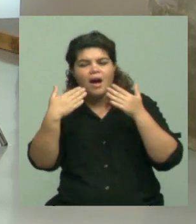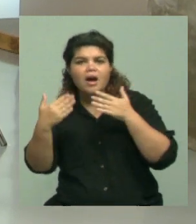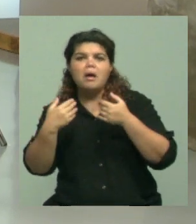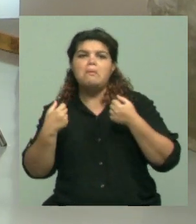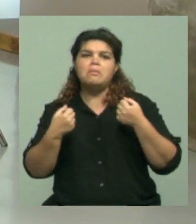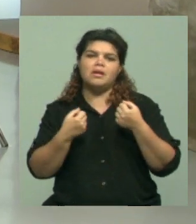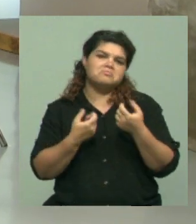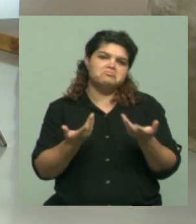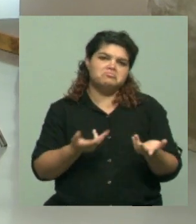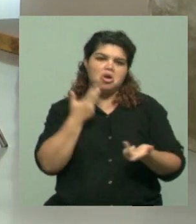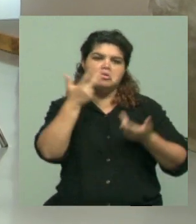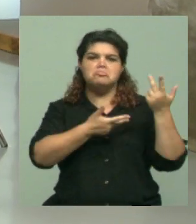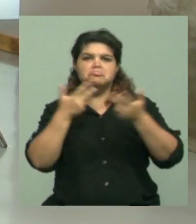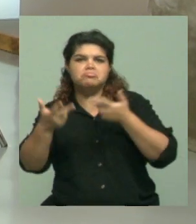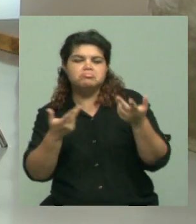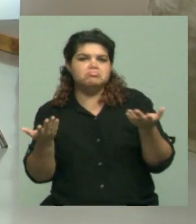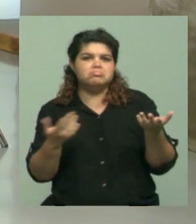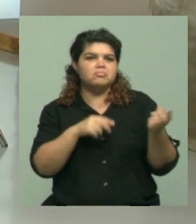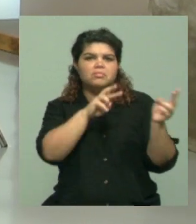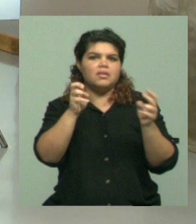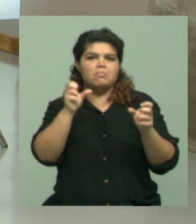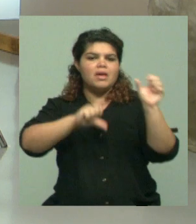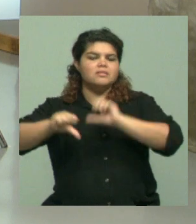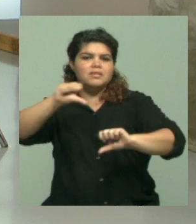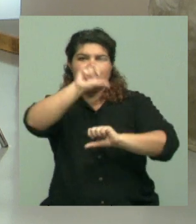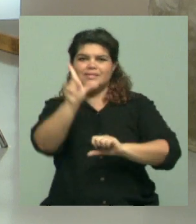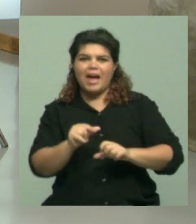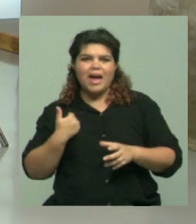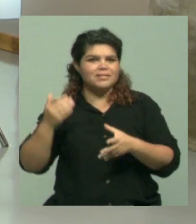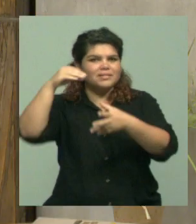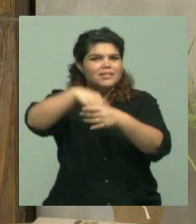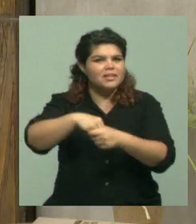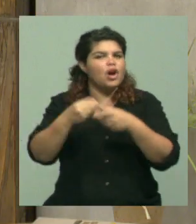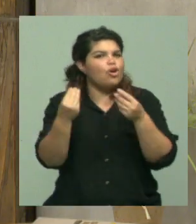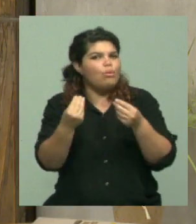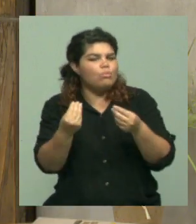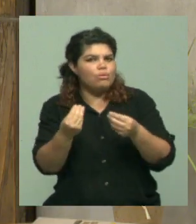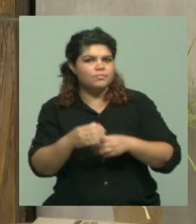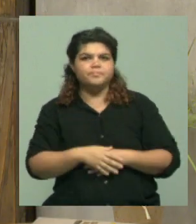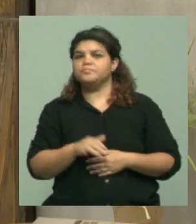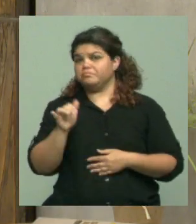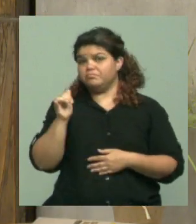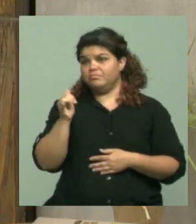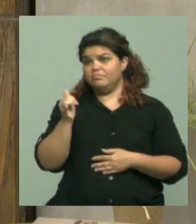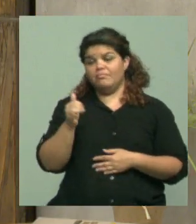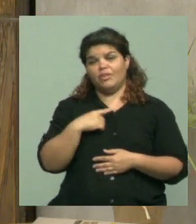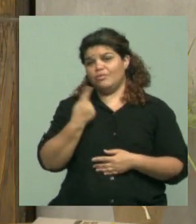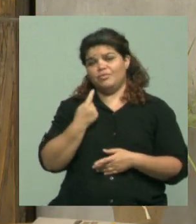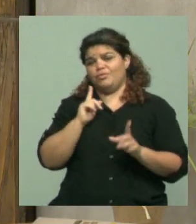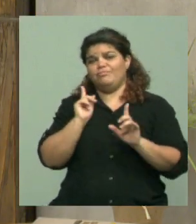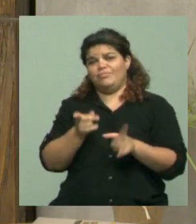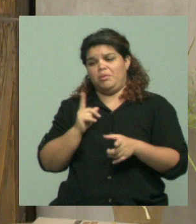¿Hacen referencia a esta realidad que hoy tiene la ciencia en nuestro país? Sí, no podemos evitar, no podemos ser ajeno a la situación en la cual estamos atravesando.